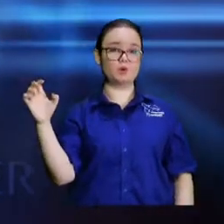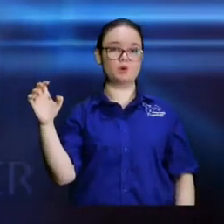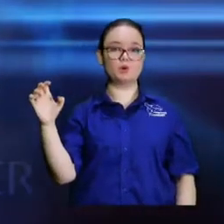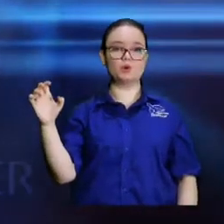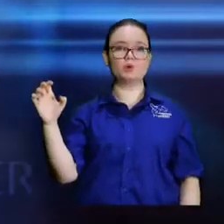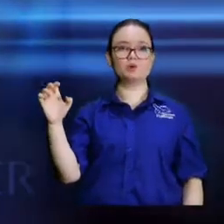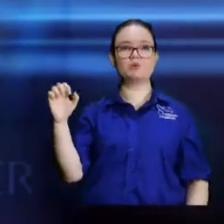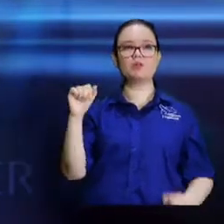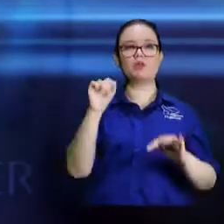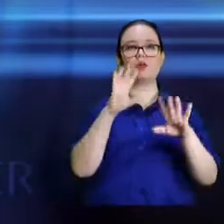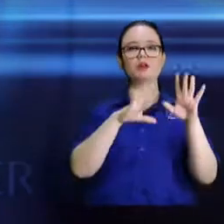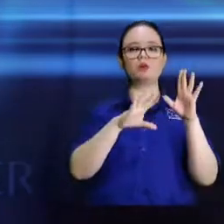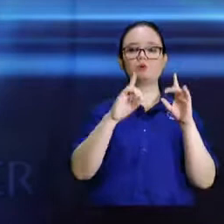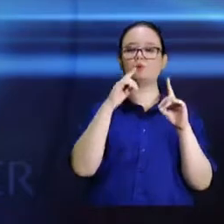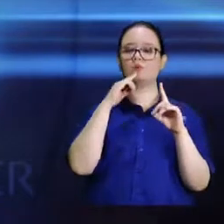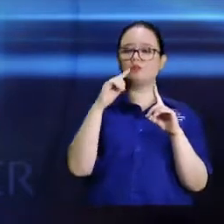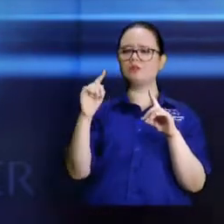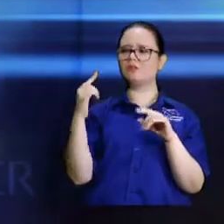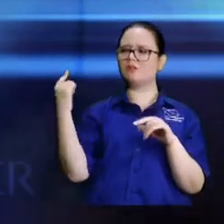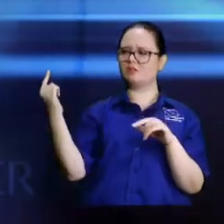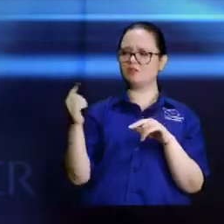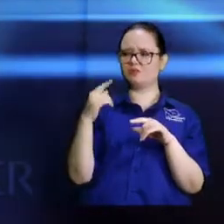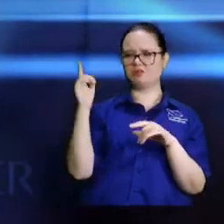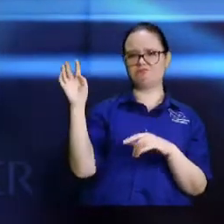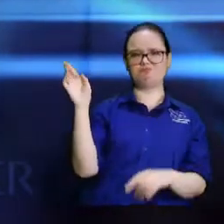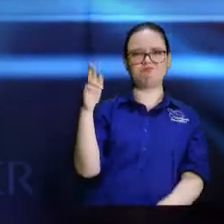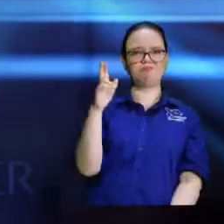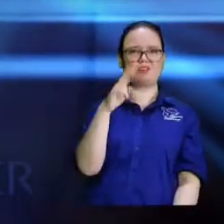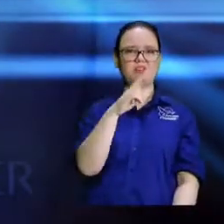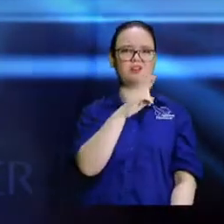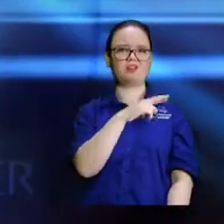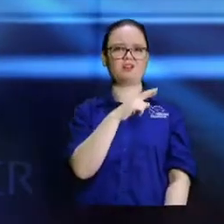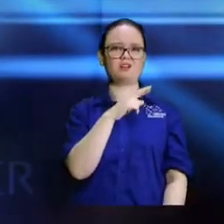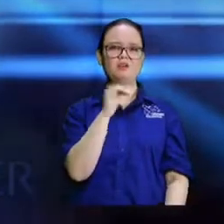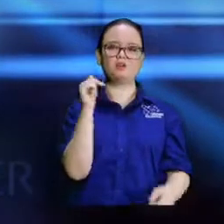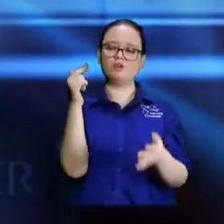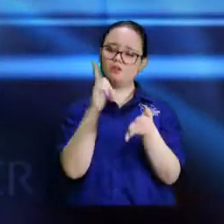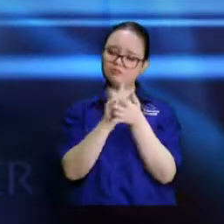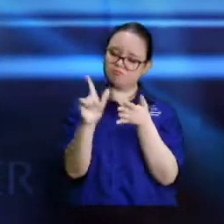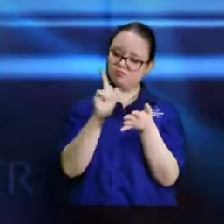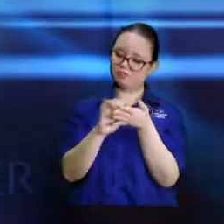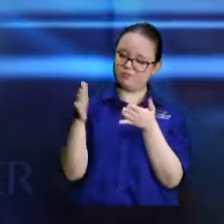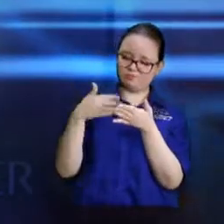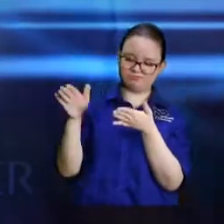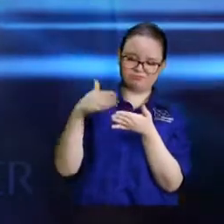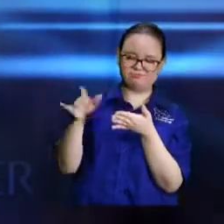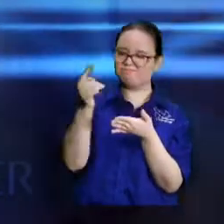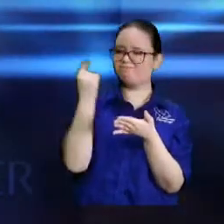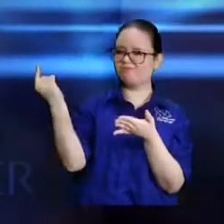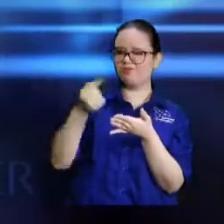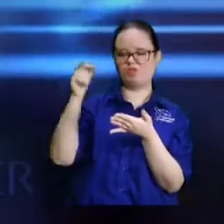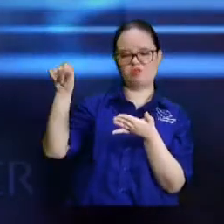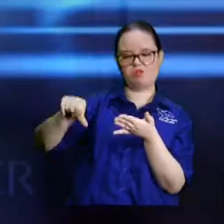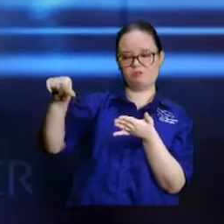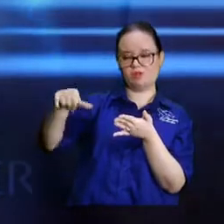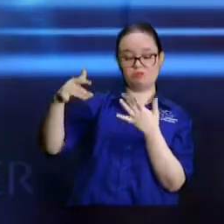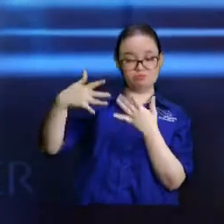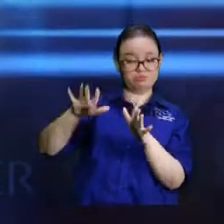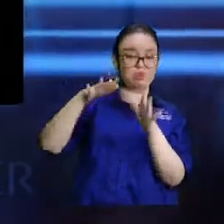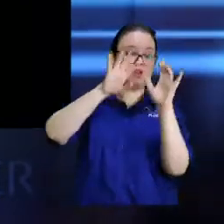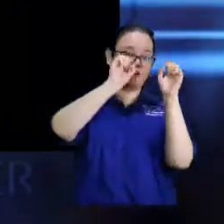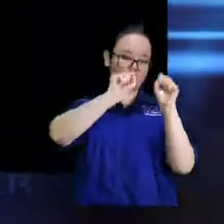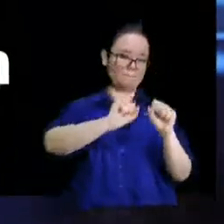Algunas versiones de todo lo extraño. Los purifiqué de todo lo extranjero para que se puedan casar.